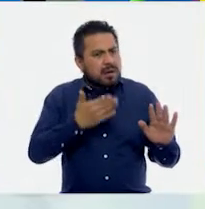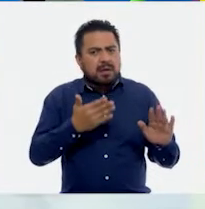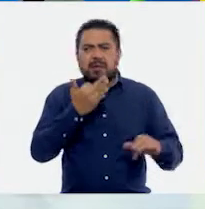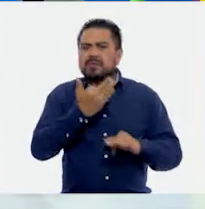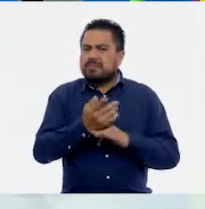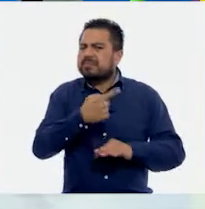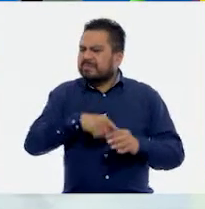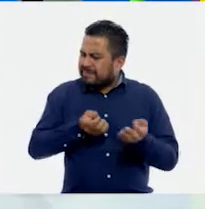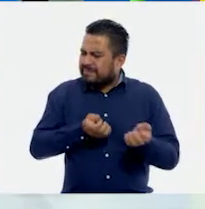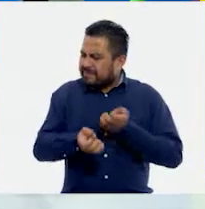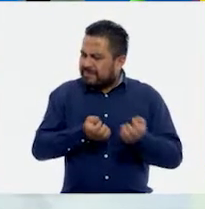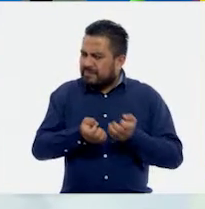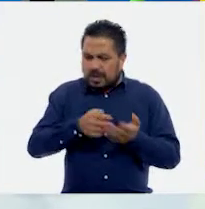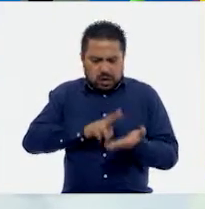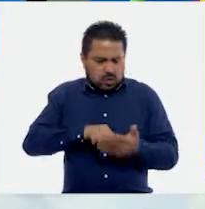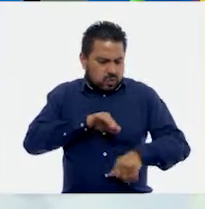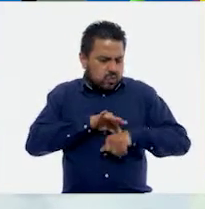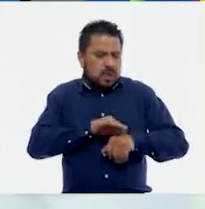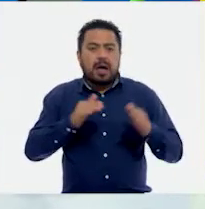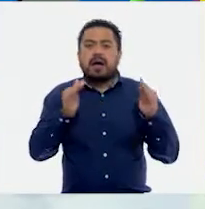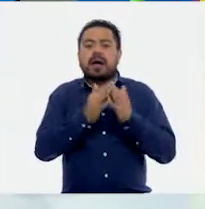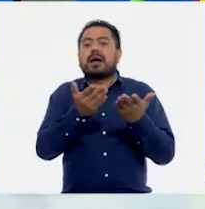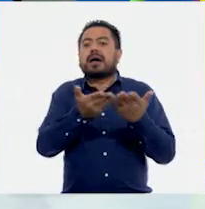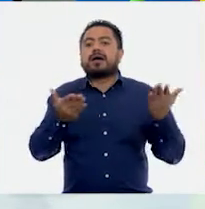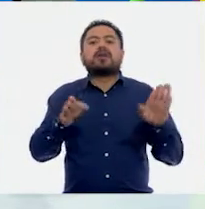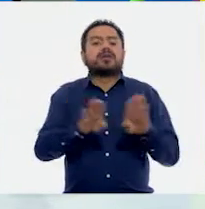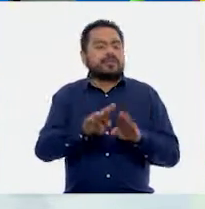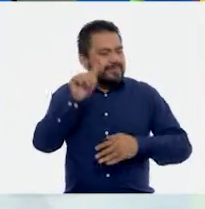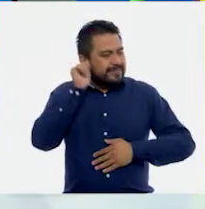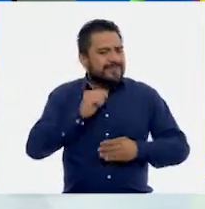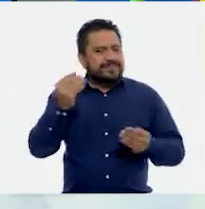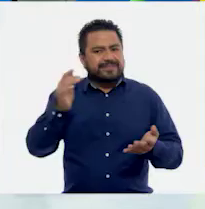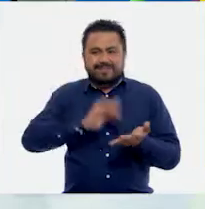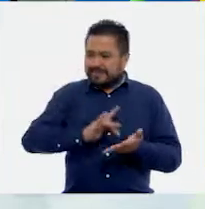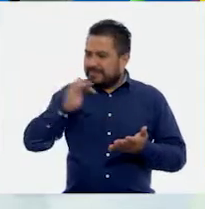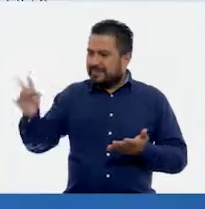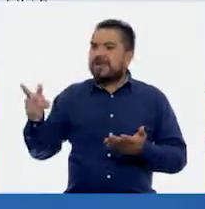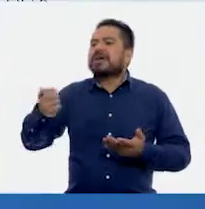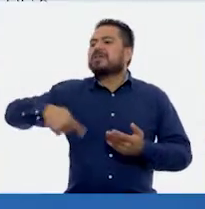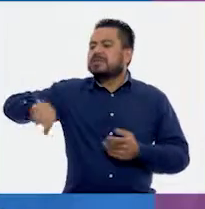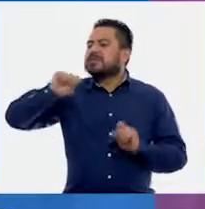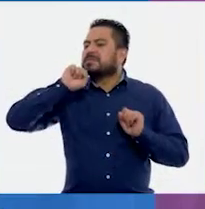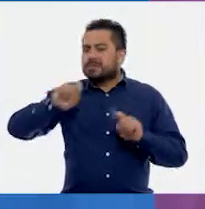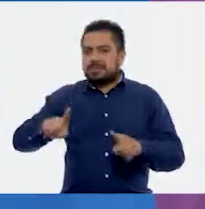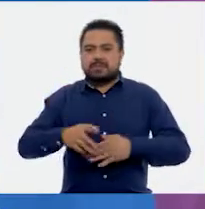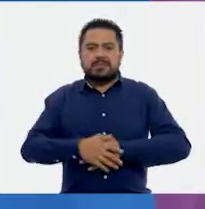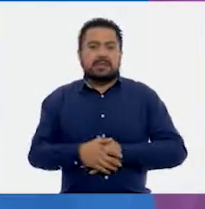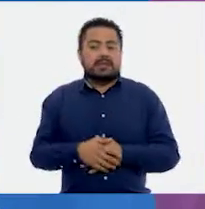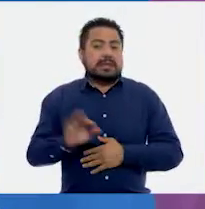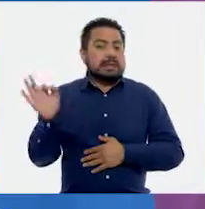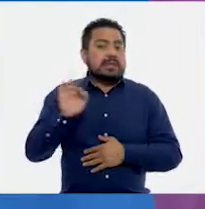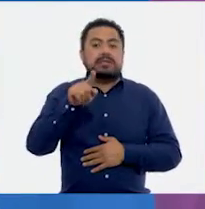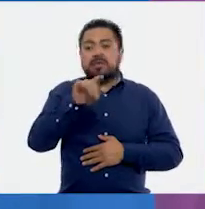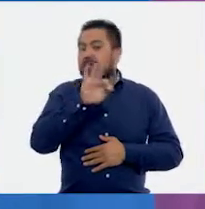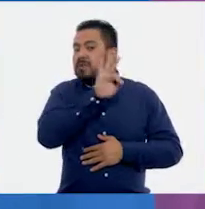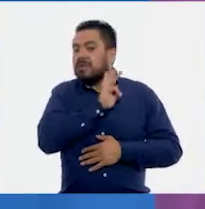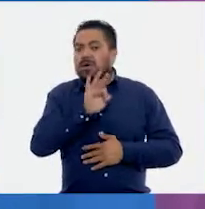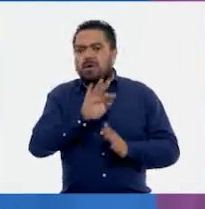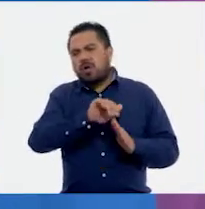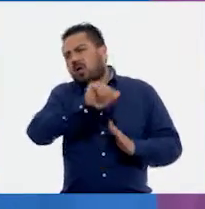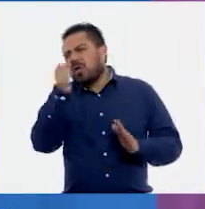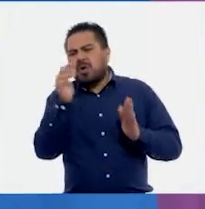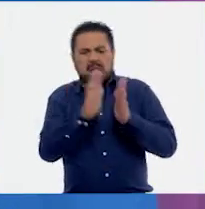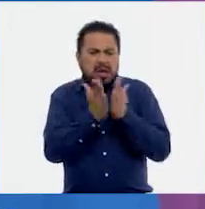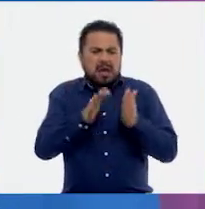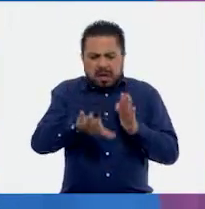dejen de hacer esta comprobación en casa. Gaby, como siempre, muchas gracias. A ustedes. Si te es posible, consulta